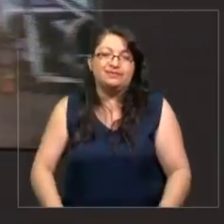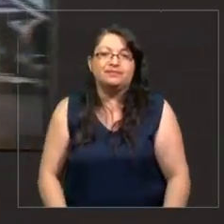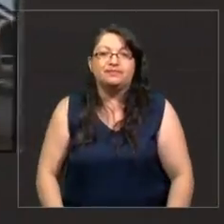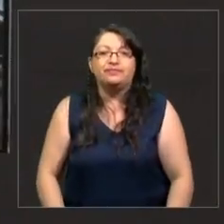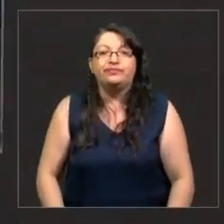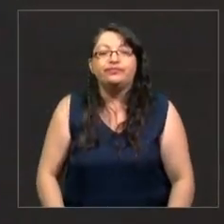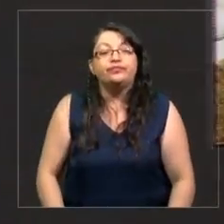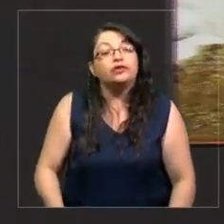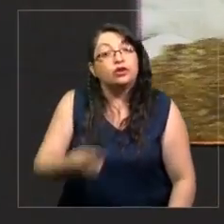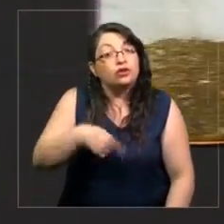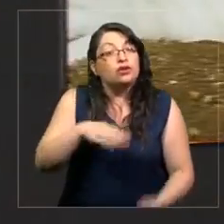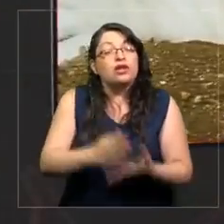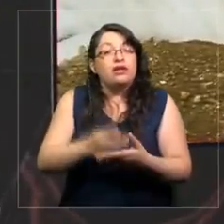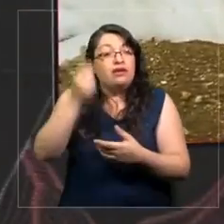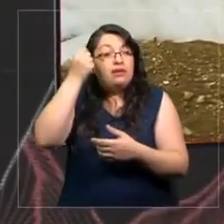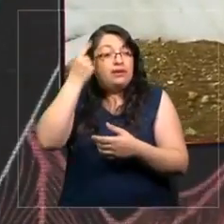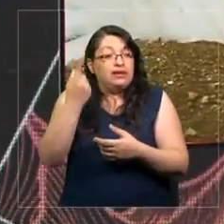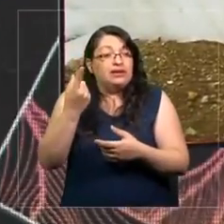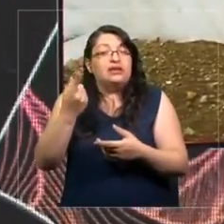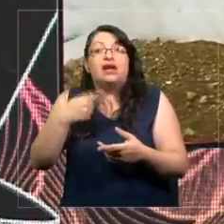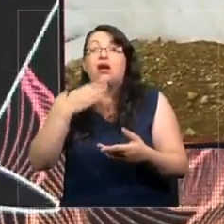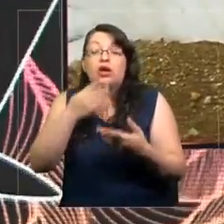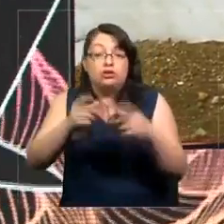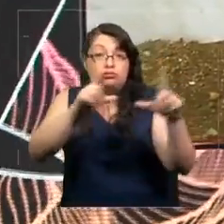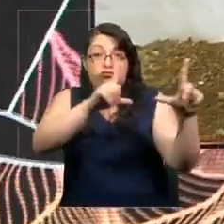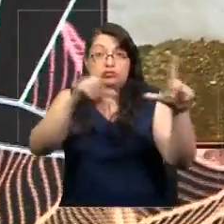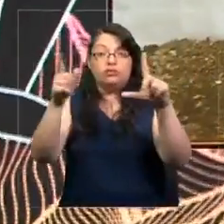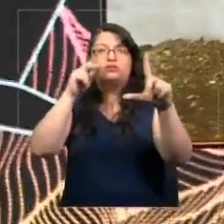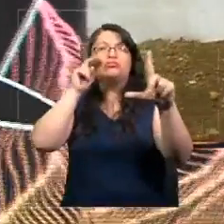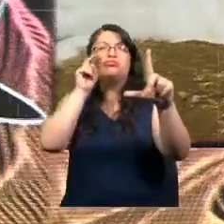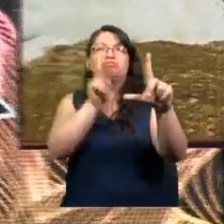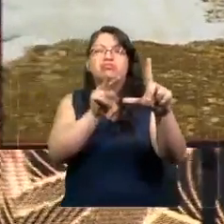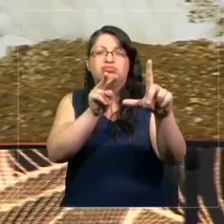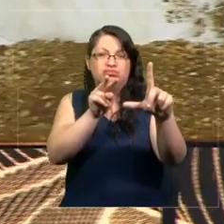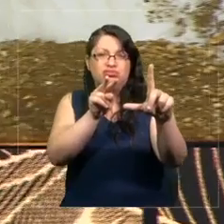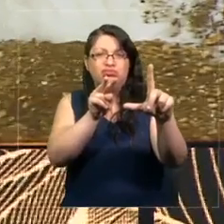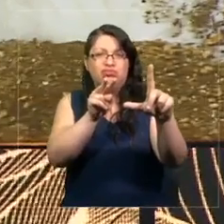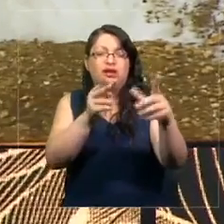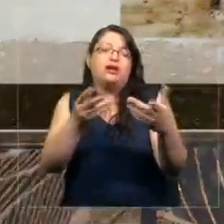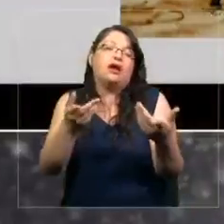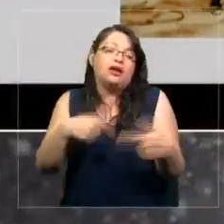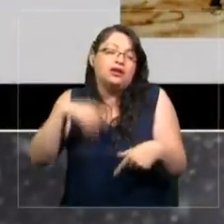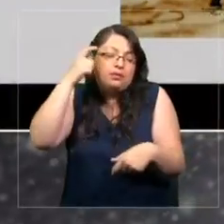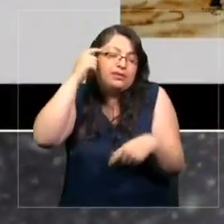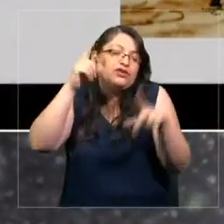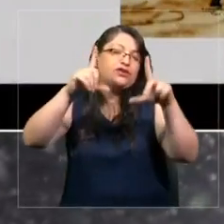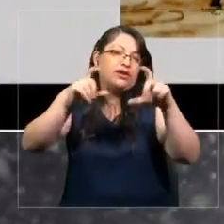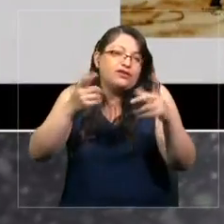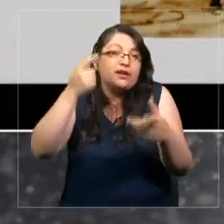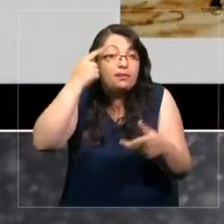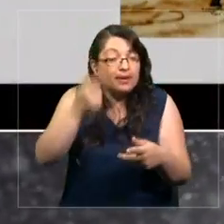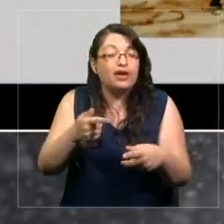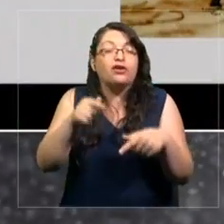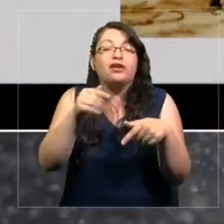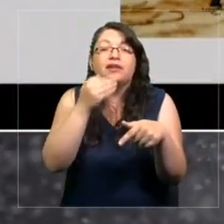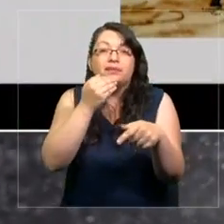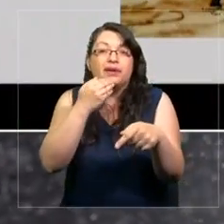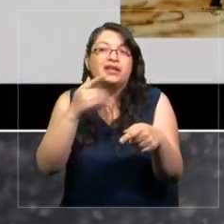Entonces, tenemos que entender que siempre cuando vemos una imagen, en este caso estamos pensando en la fotografía, pero esto ha ido